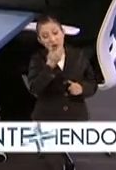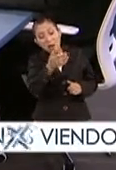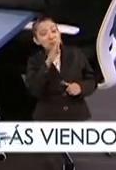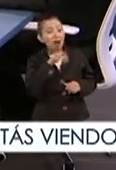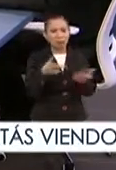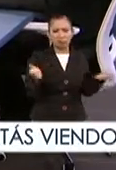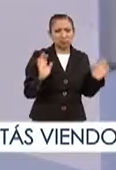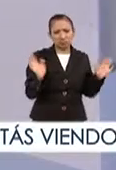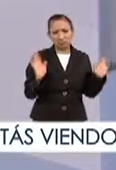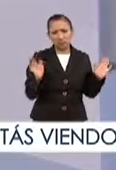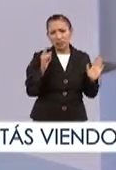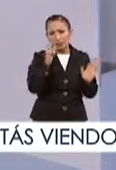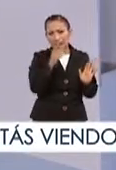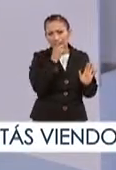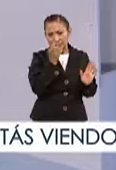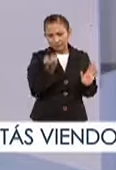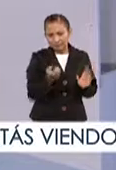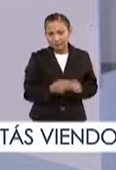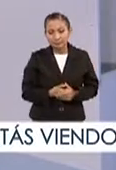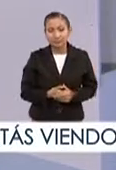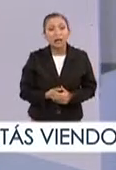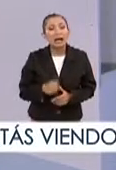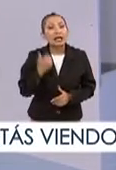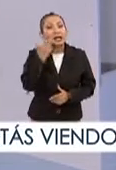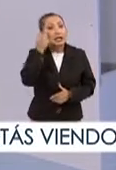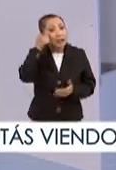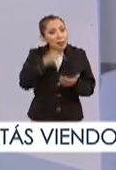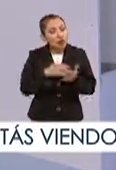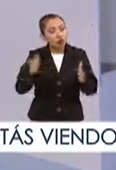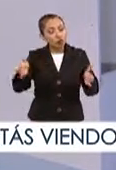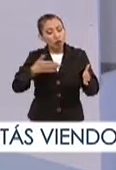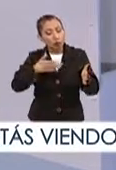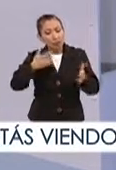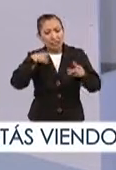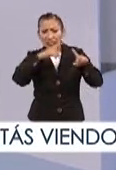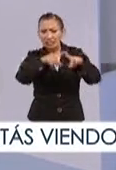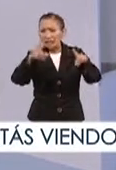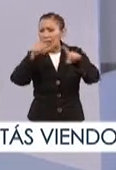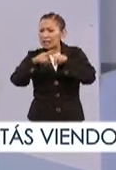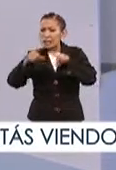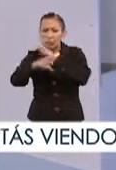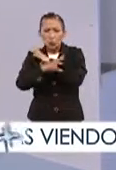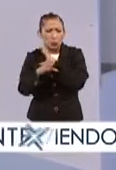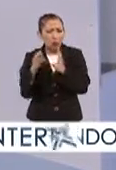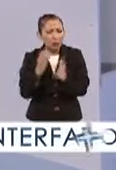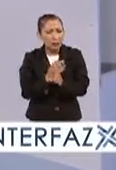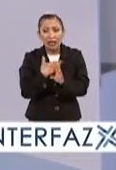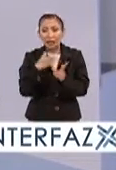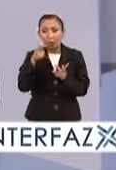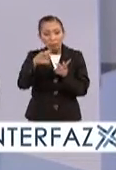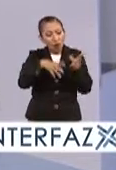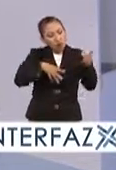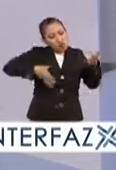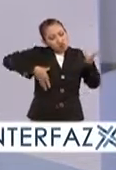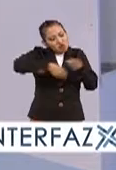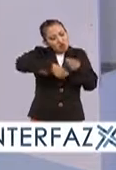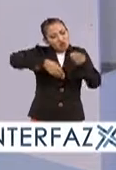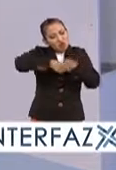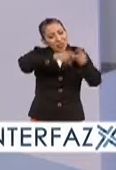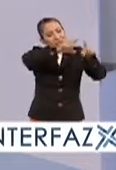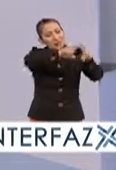parece que nadie, para afirmarlo. Sí creemos que nuestra cocina es megadiversa, que es resultado de la suma de la